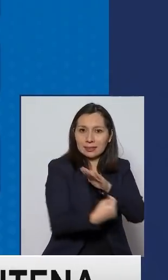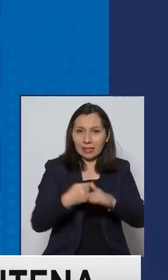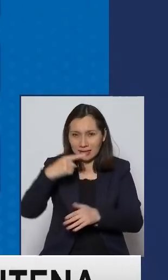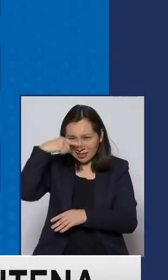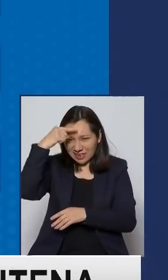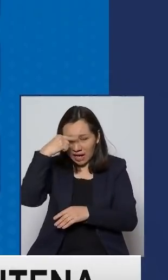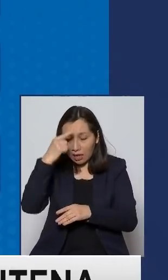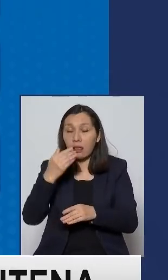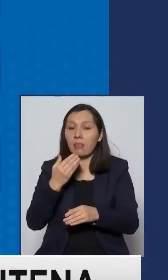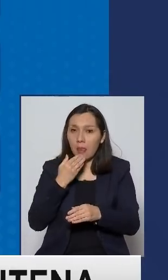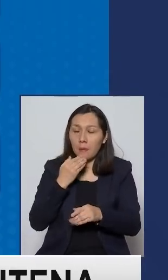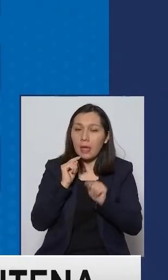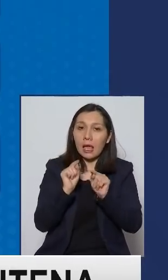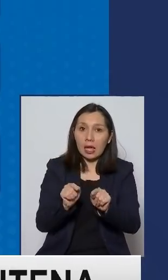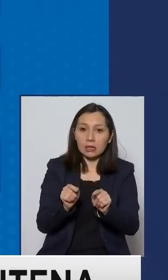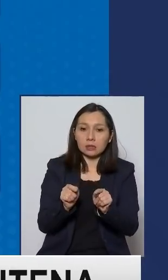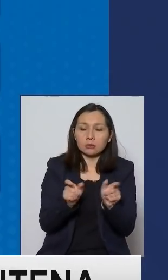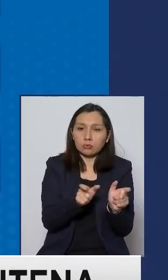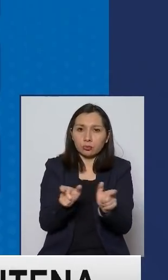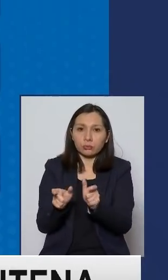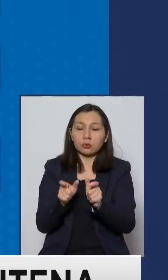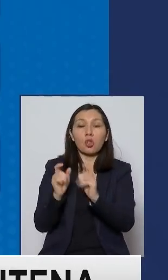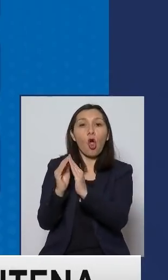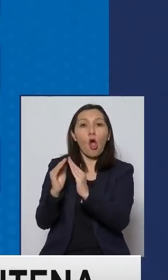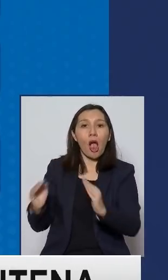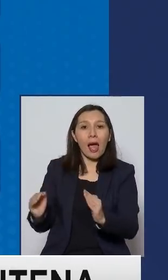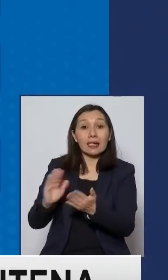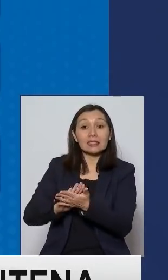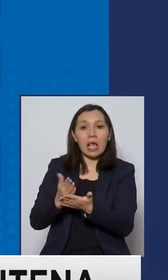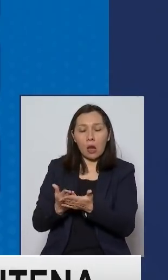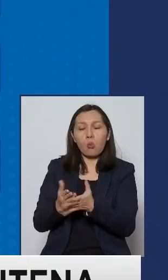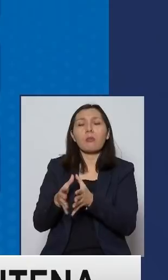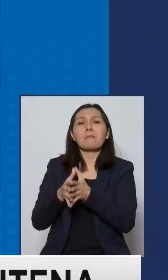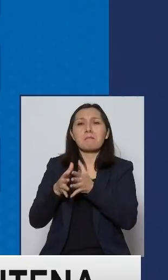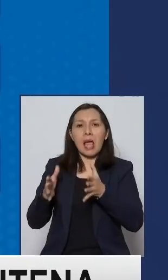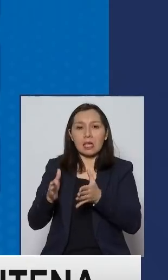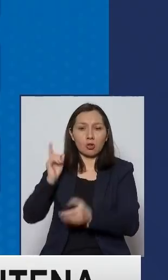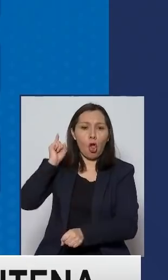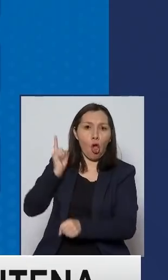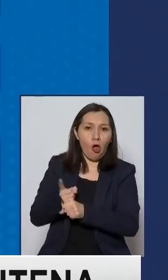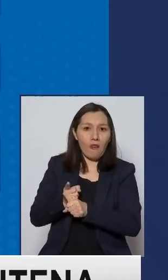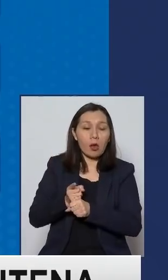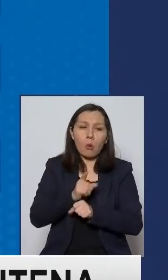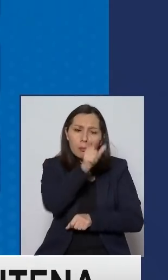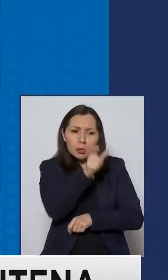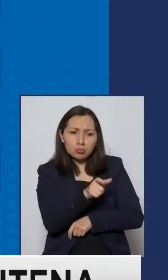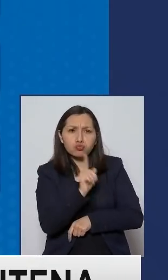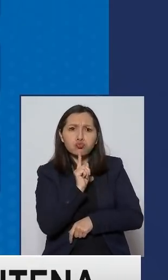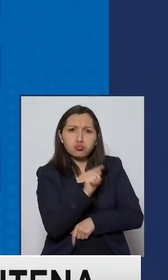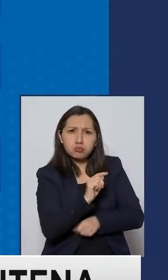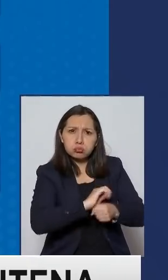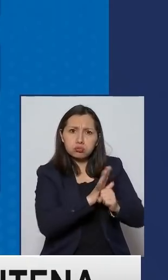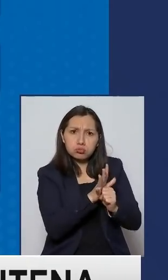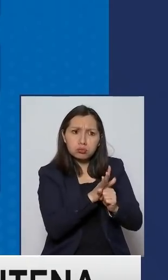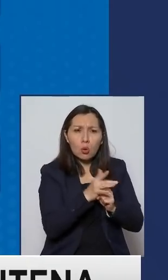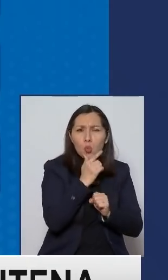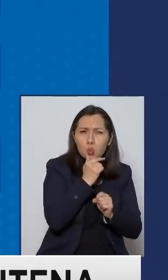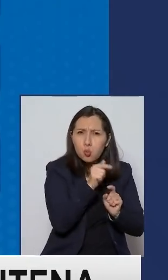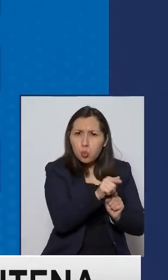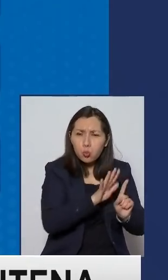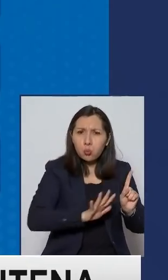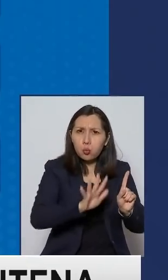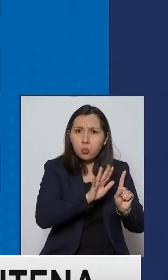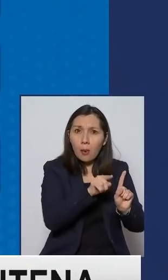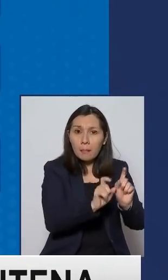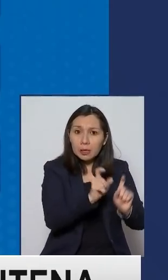a acentuar esta medida de residencia sanitaria obligatoria para todas estas personas y sus